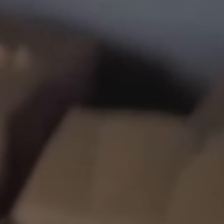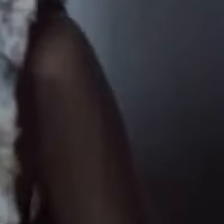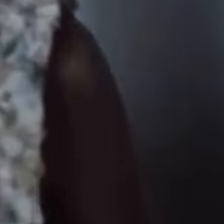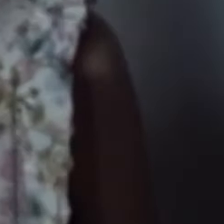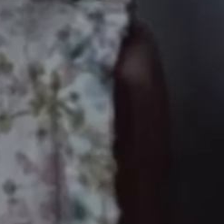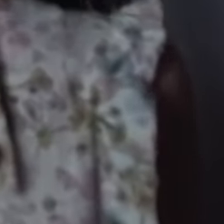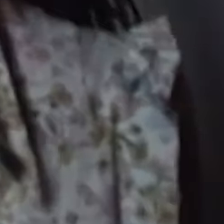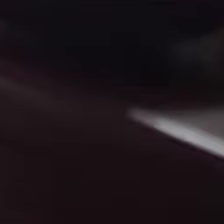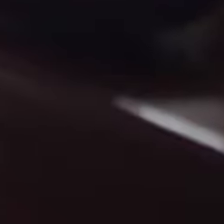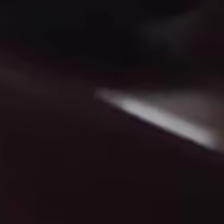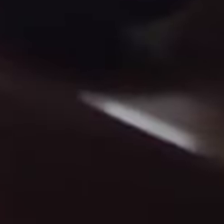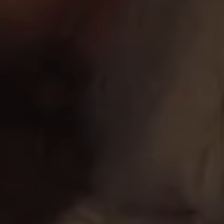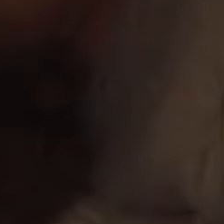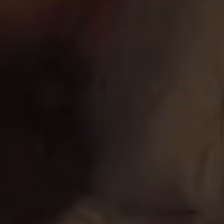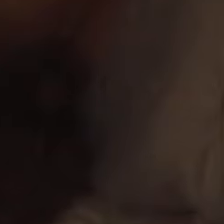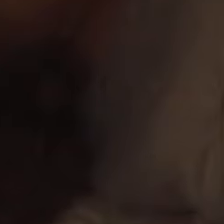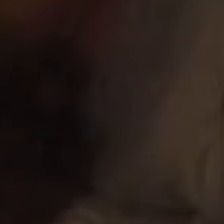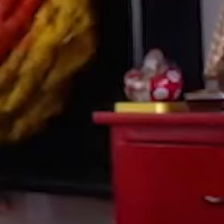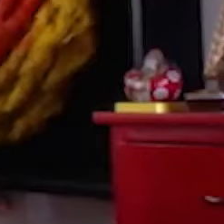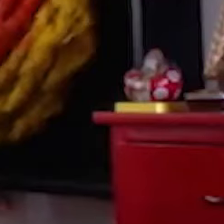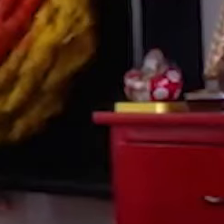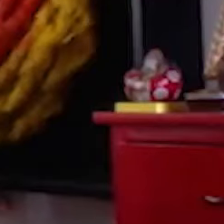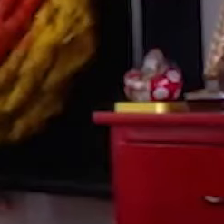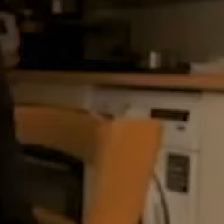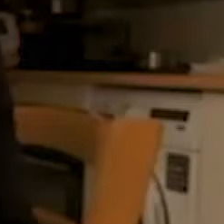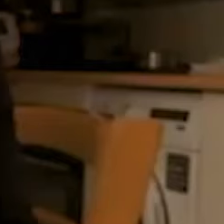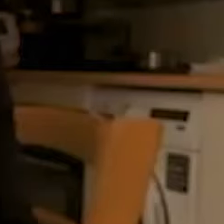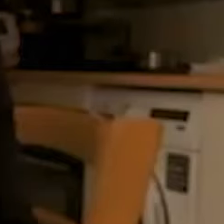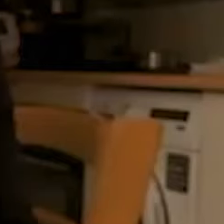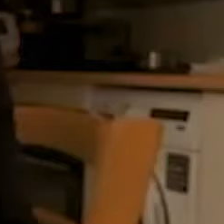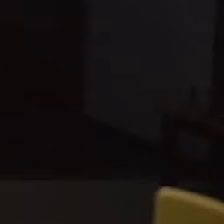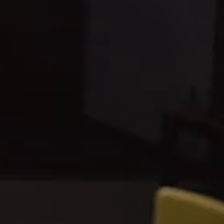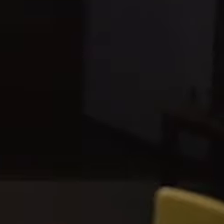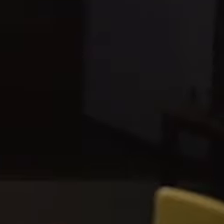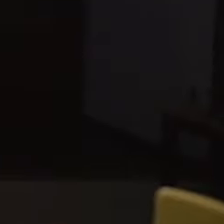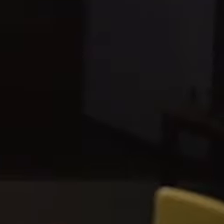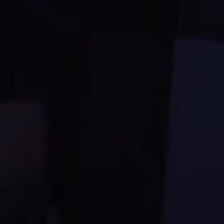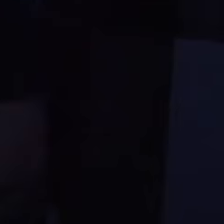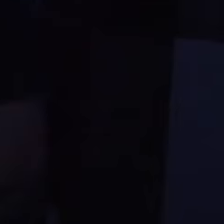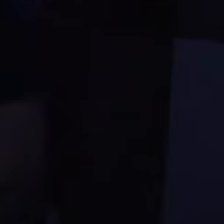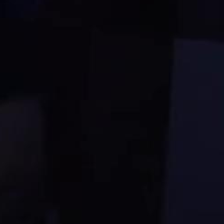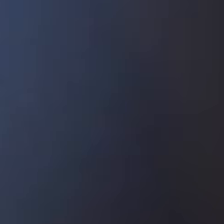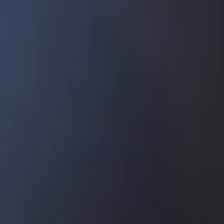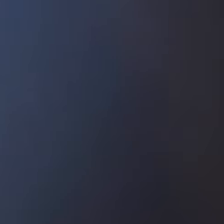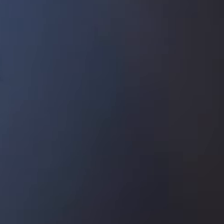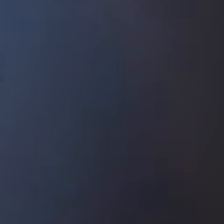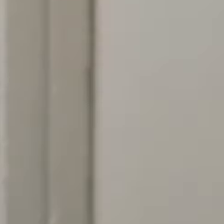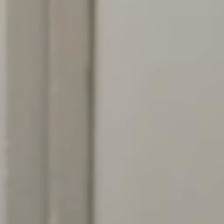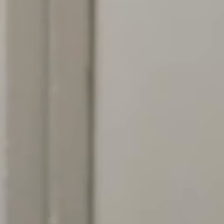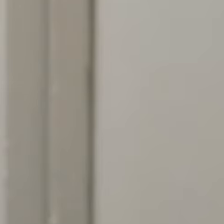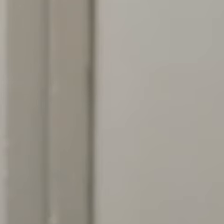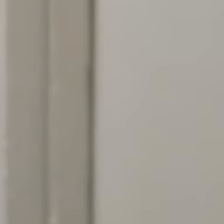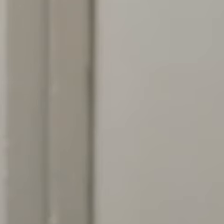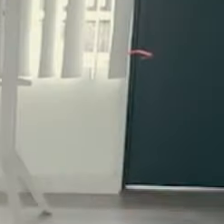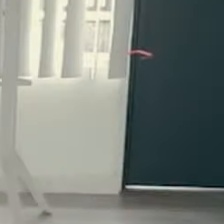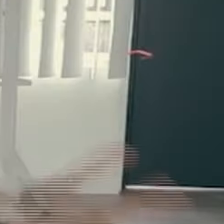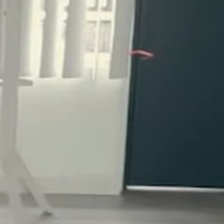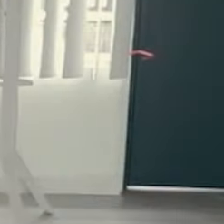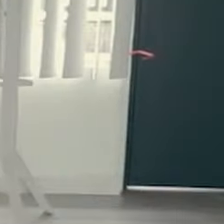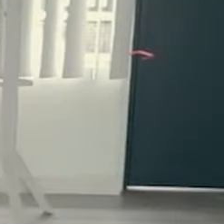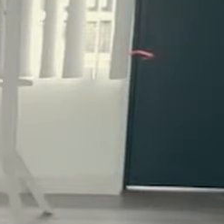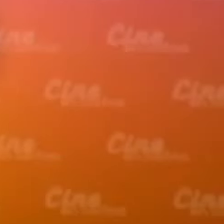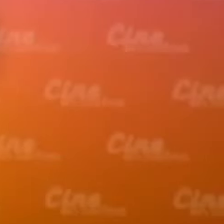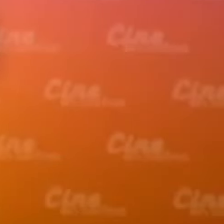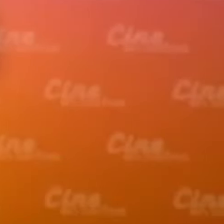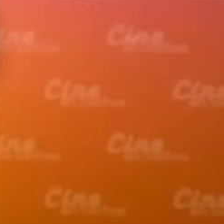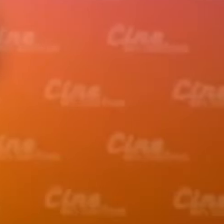Continuamos con las historias latinoamericanas en secuelas de la pandemia en nuestro espacio Cine en Cortos.